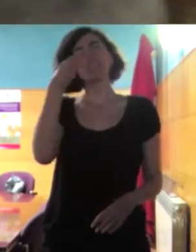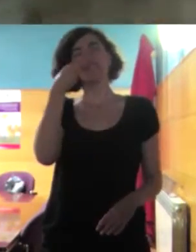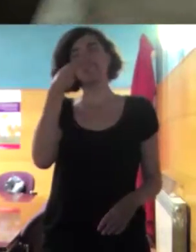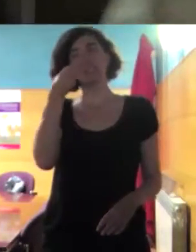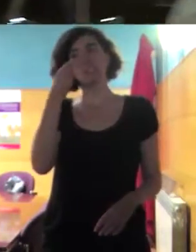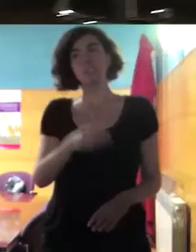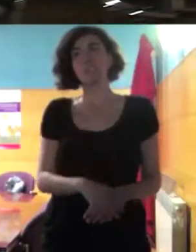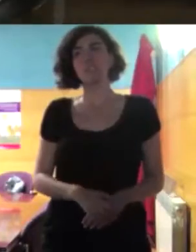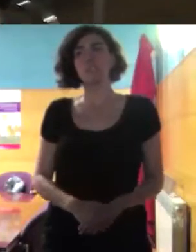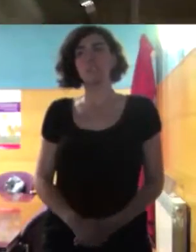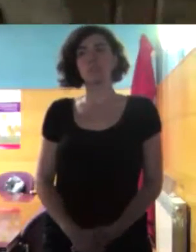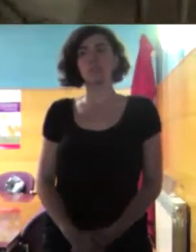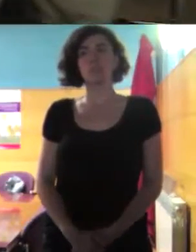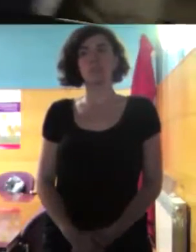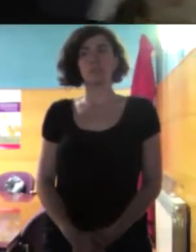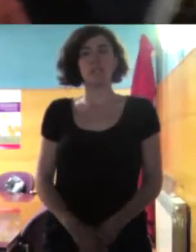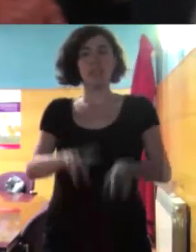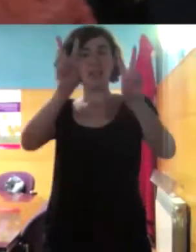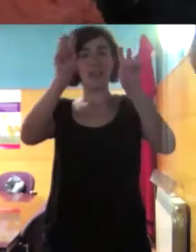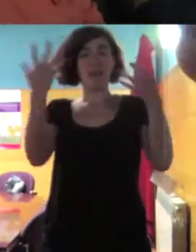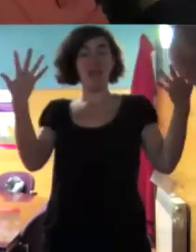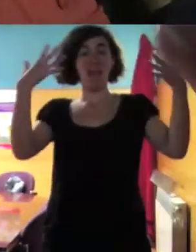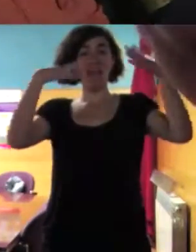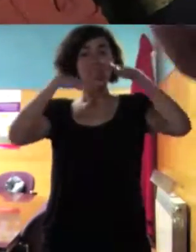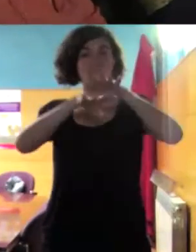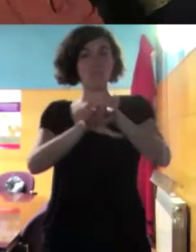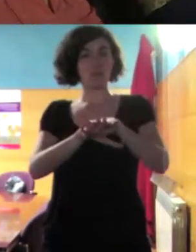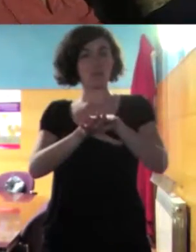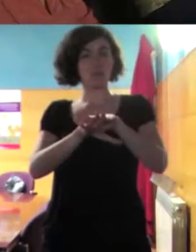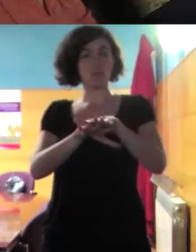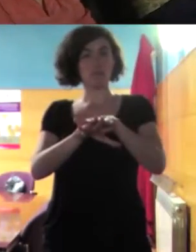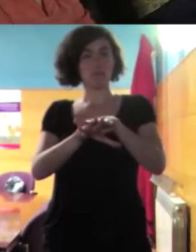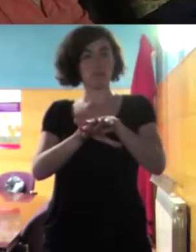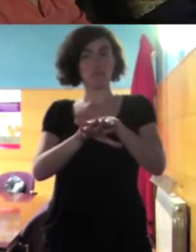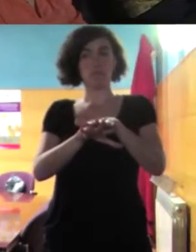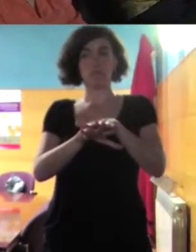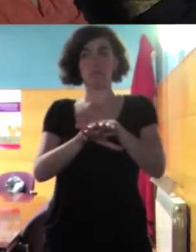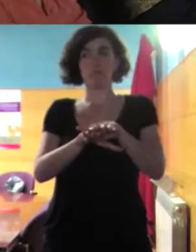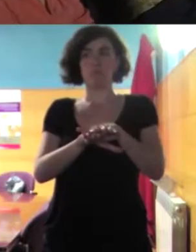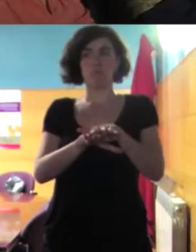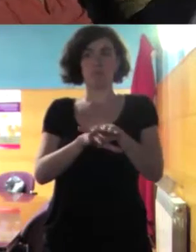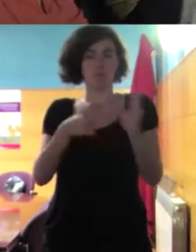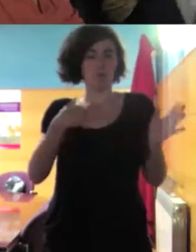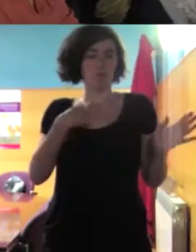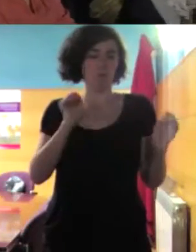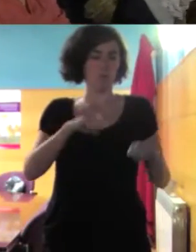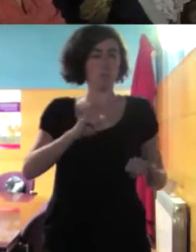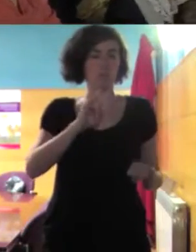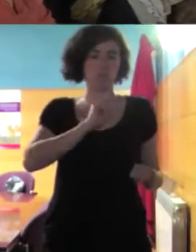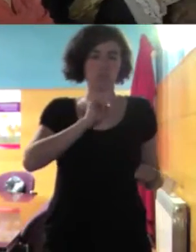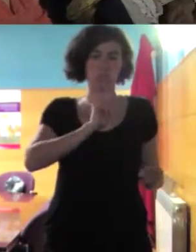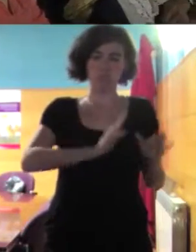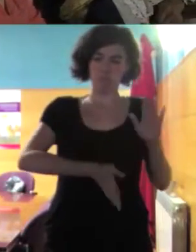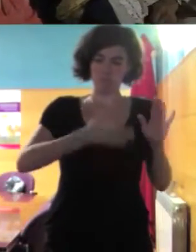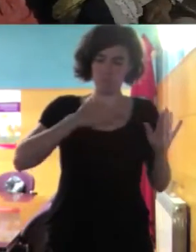la integración en su en su sentido ya se explicaba al principio de yo mi identidad la mantengo pero